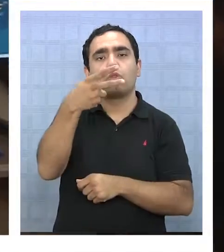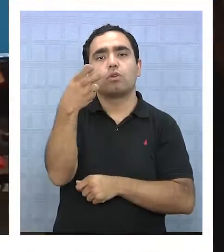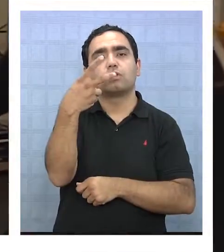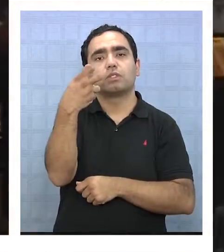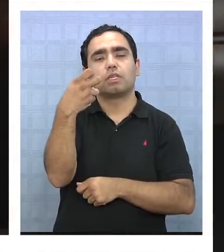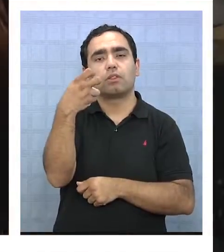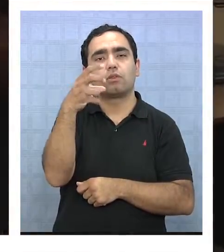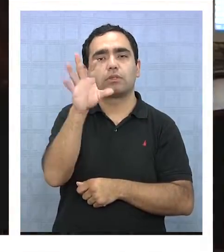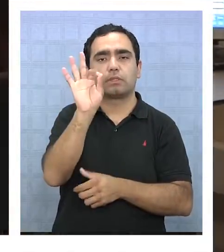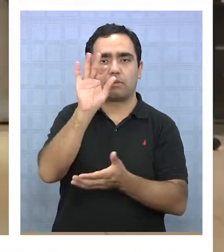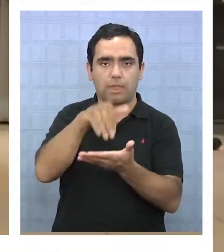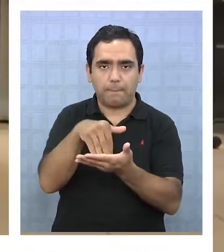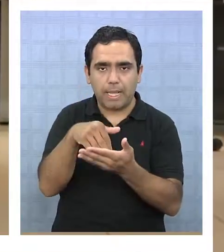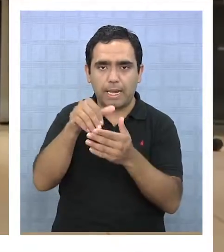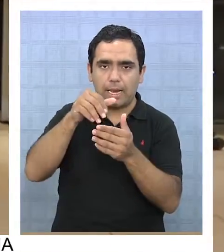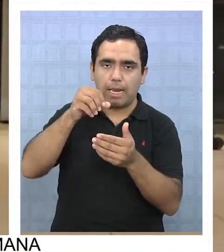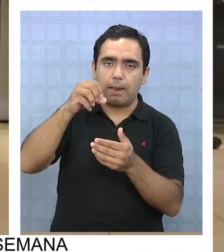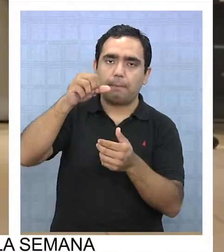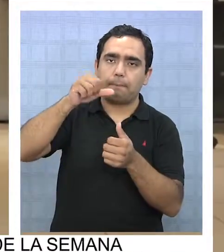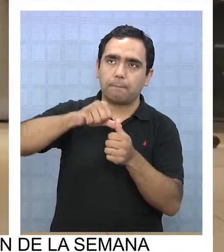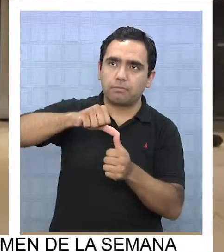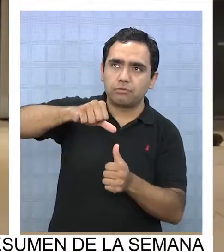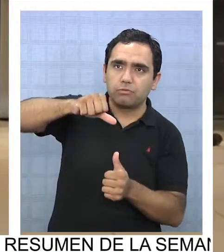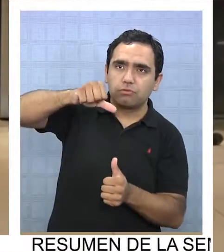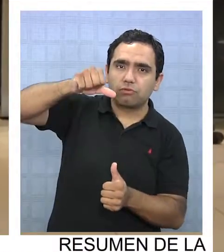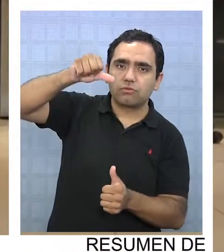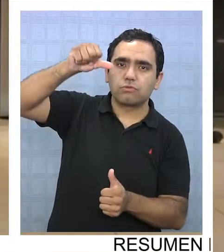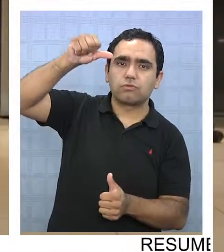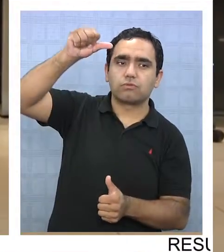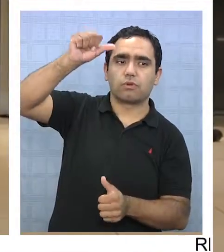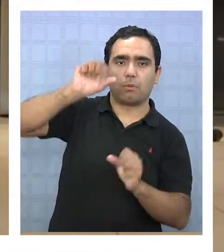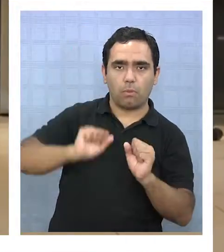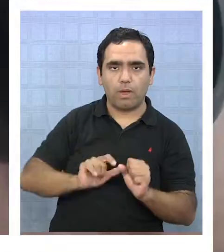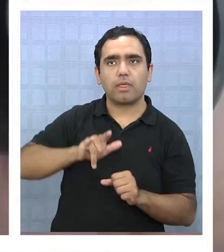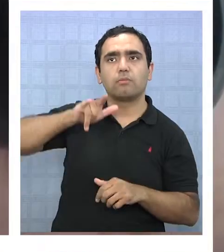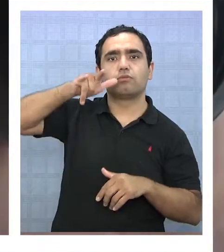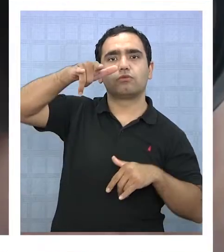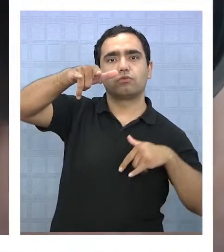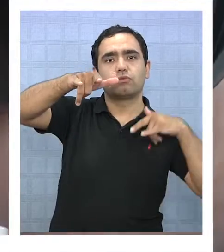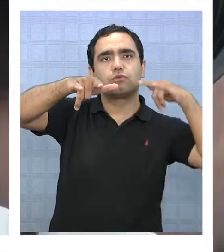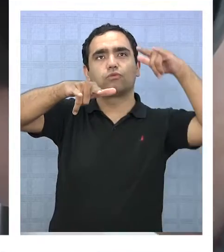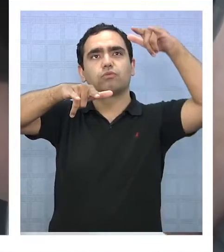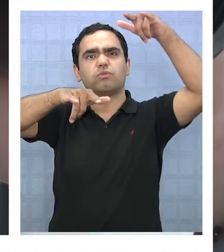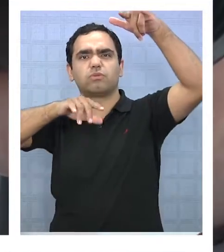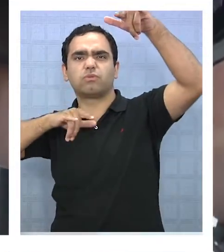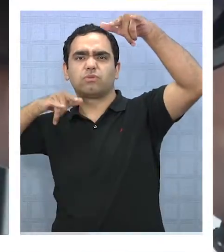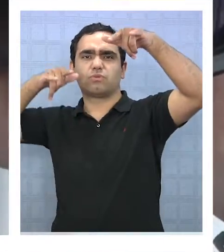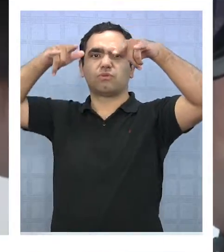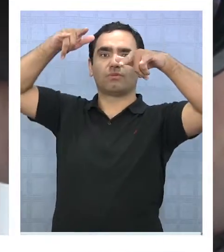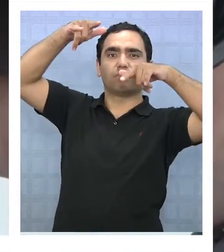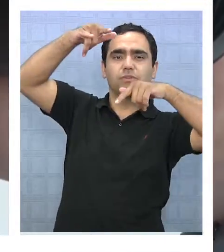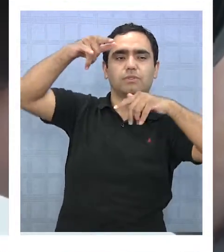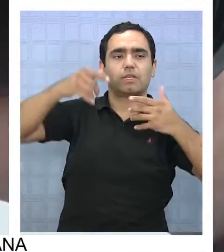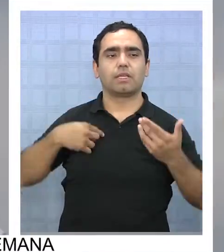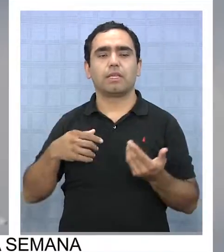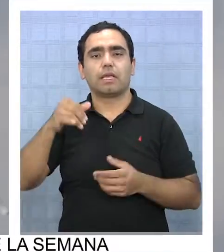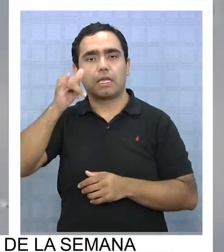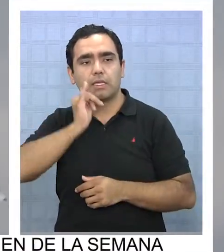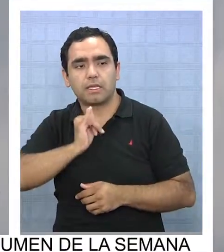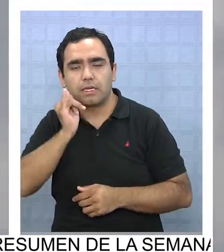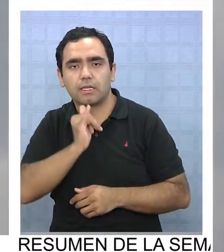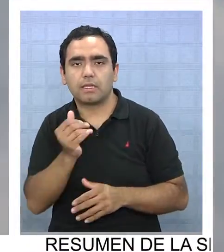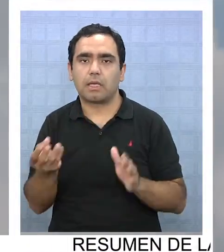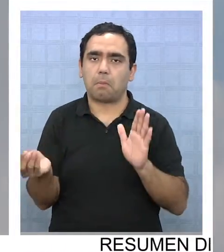250.000 pies, lo que podría generar mayor interés de parte de grandes líneas aéreas de hacer escala en Iquique,